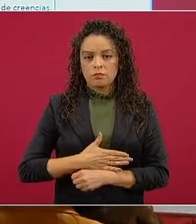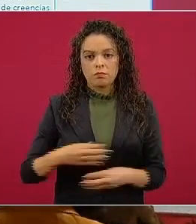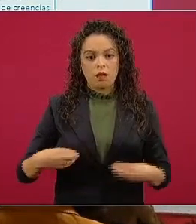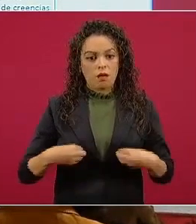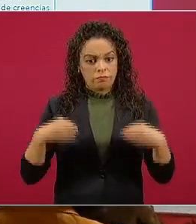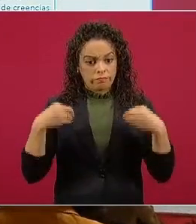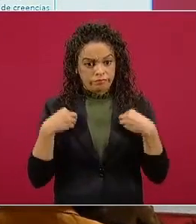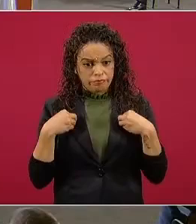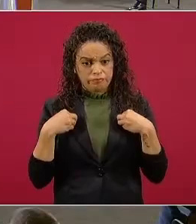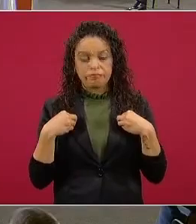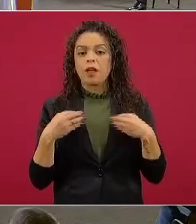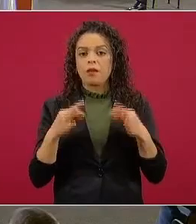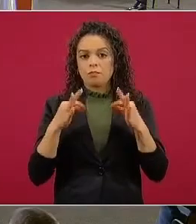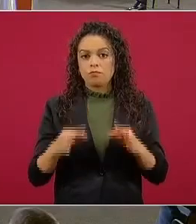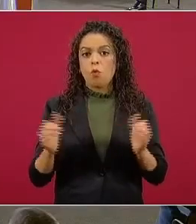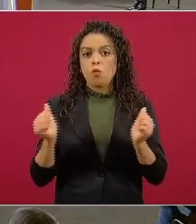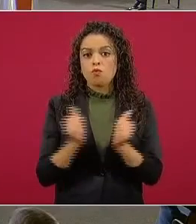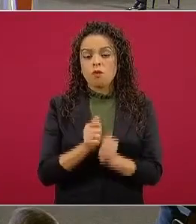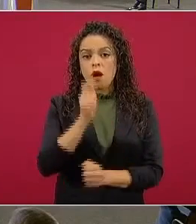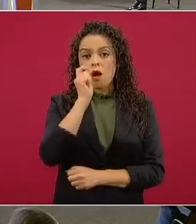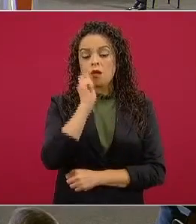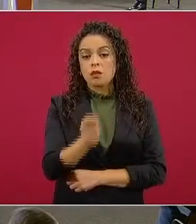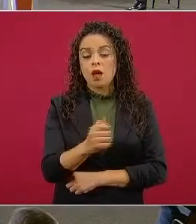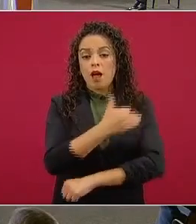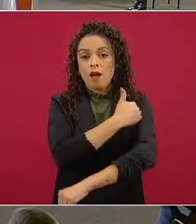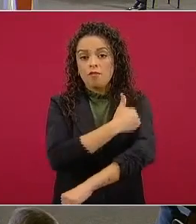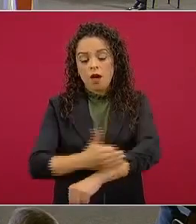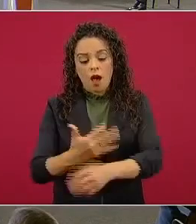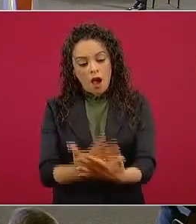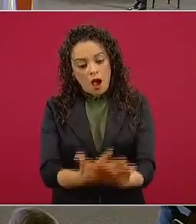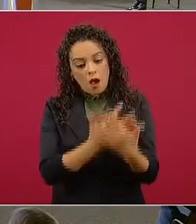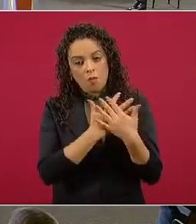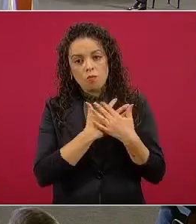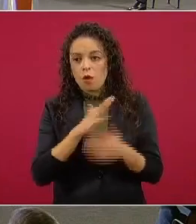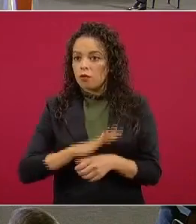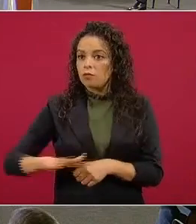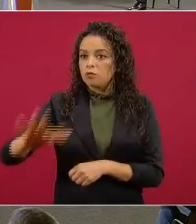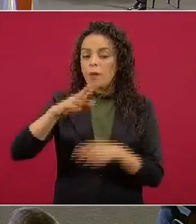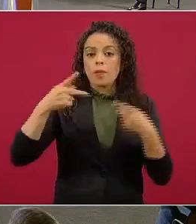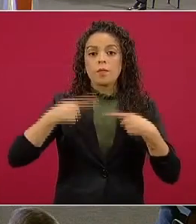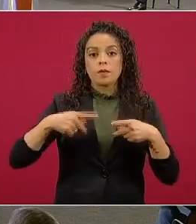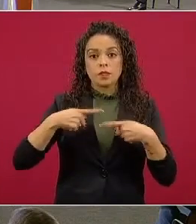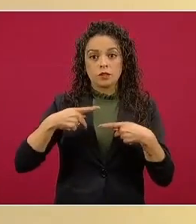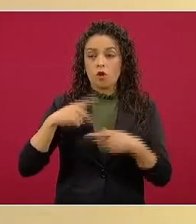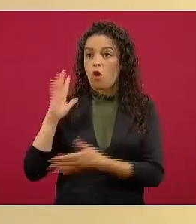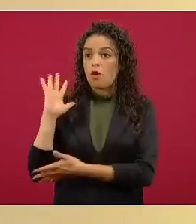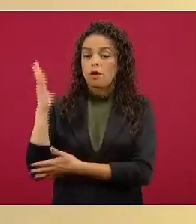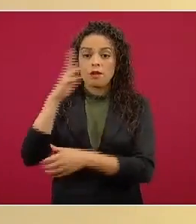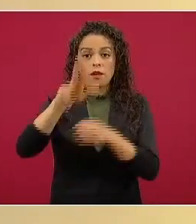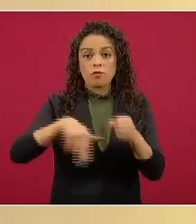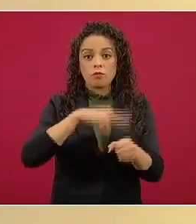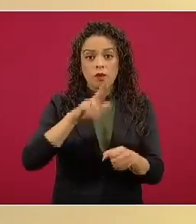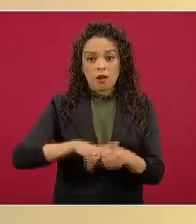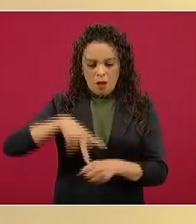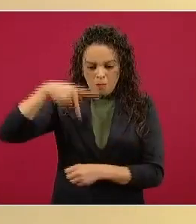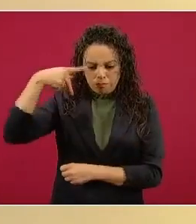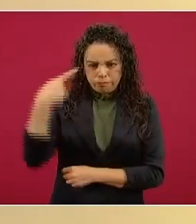sustentada en el amor a la familia al prójimo a la naturaleza a la patria a la humanidad